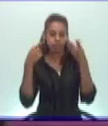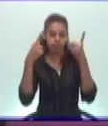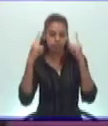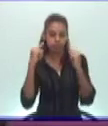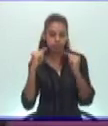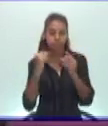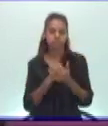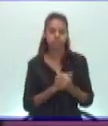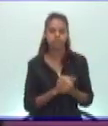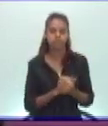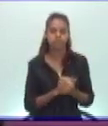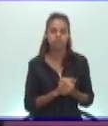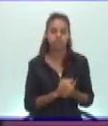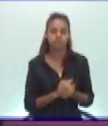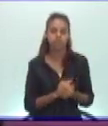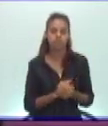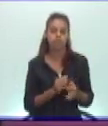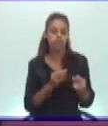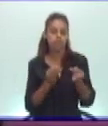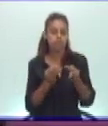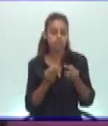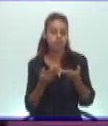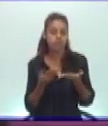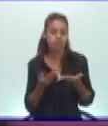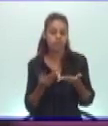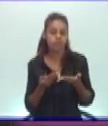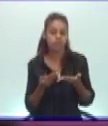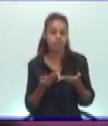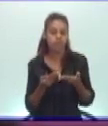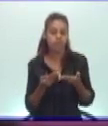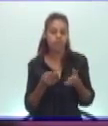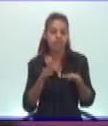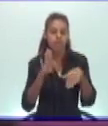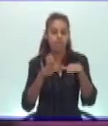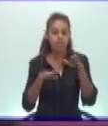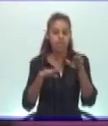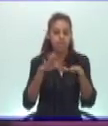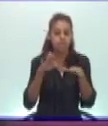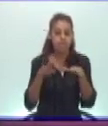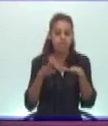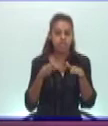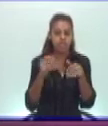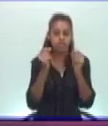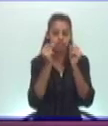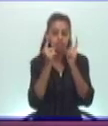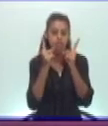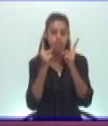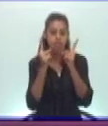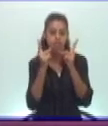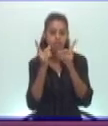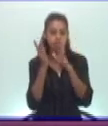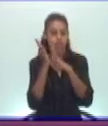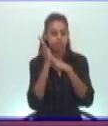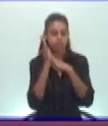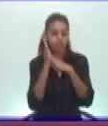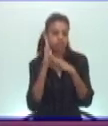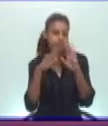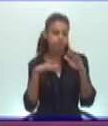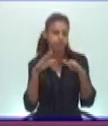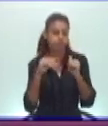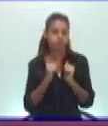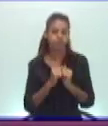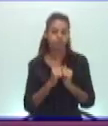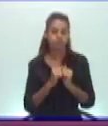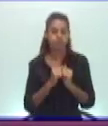laterales lo que se encuentran son los centros del cerebro que determinan que uno esté despierto o dormido. En